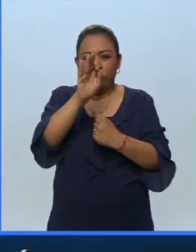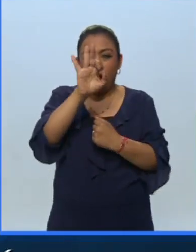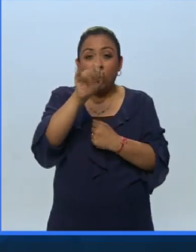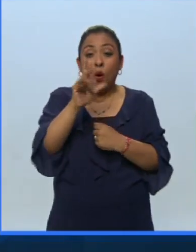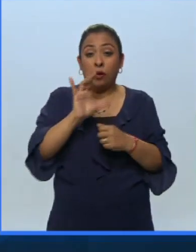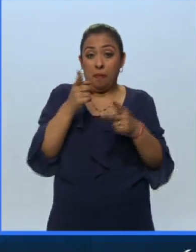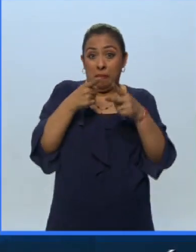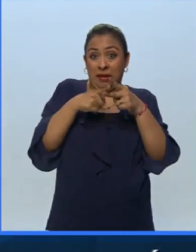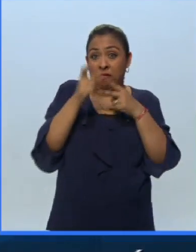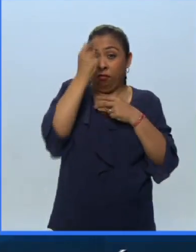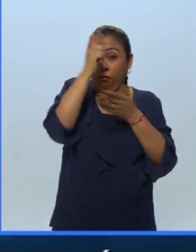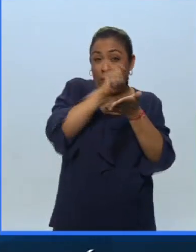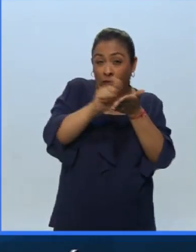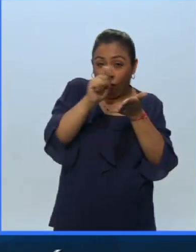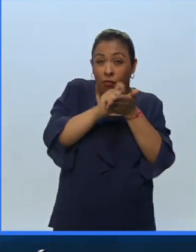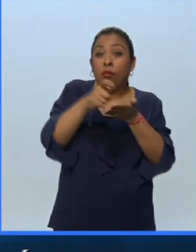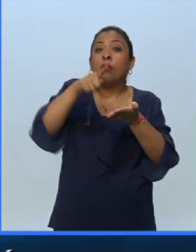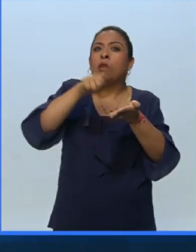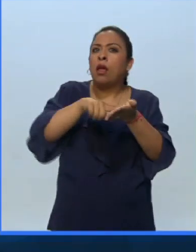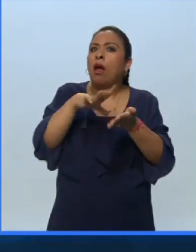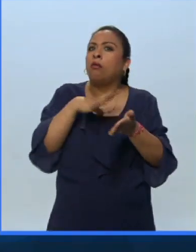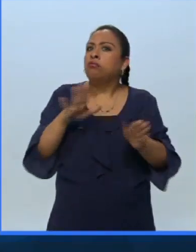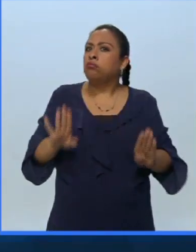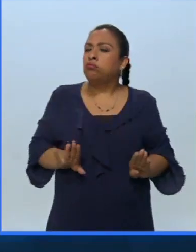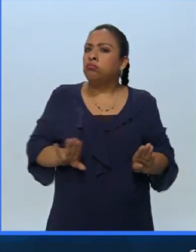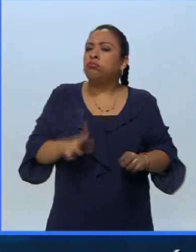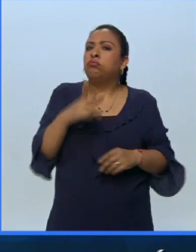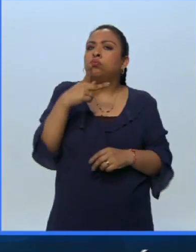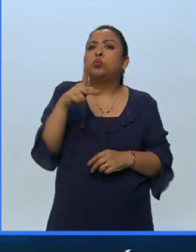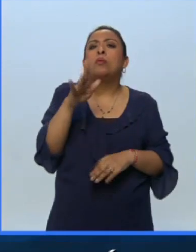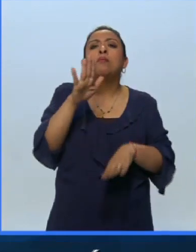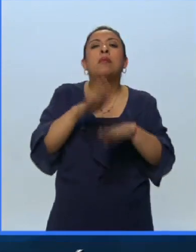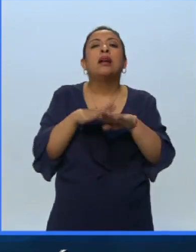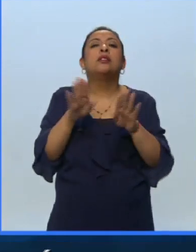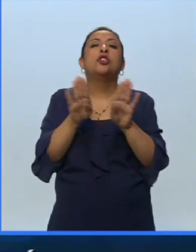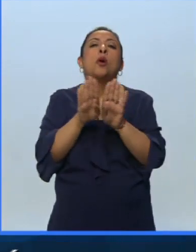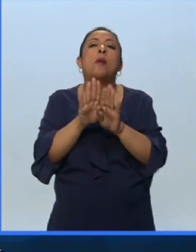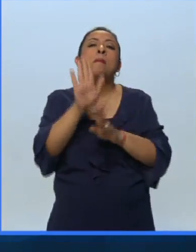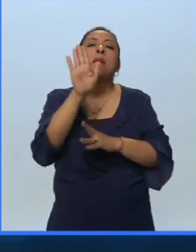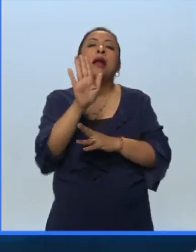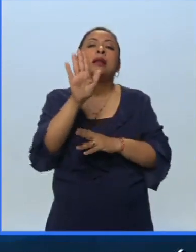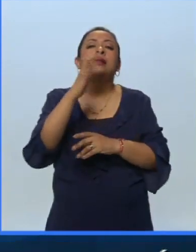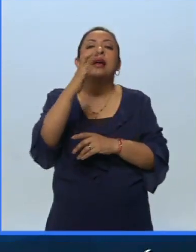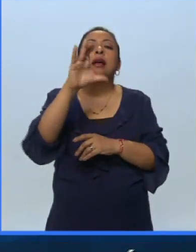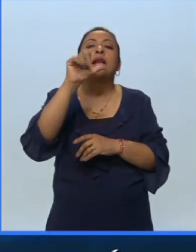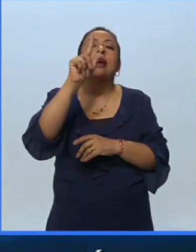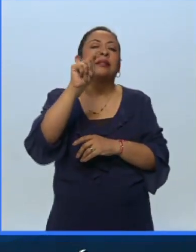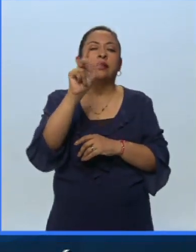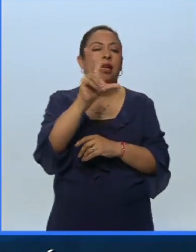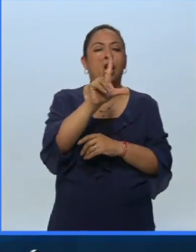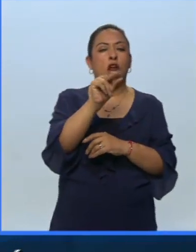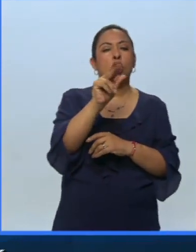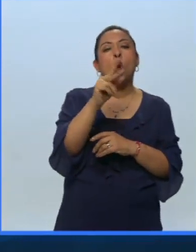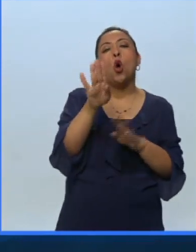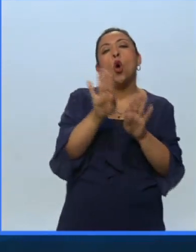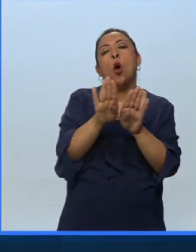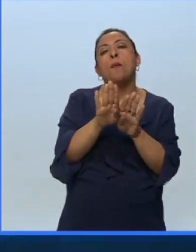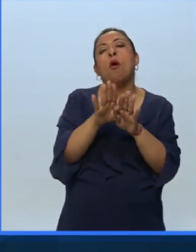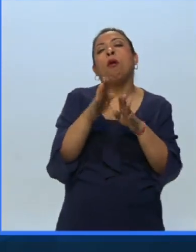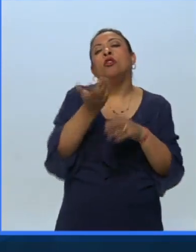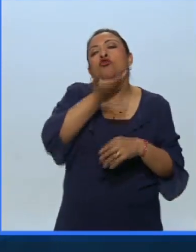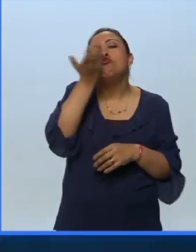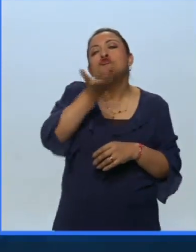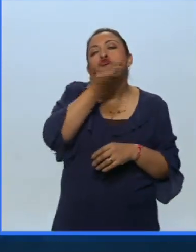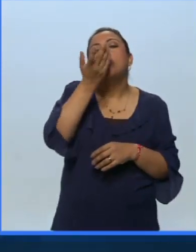compuse piezas que tenían muchas características que hubiera sido más bien calificada como una pieza clásica y no como una pieza de estilo popular o tradicional.